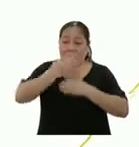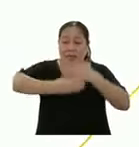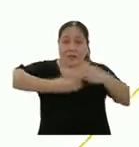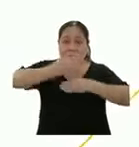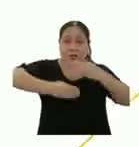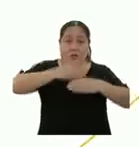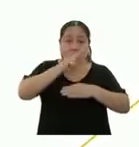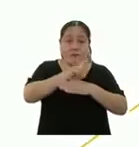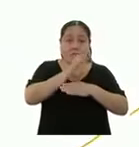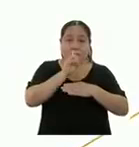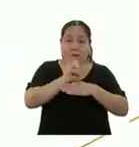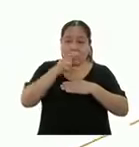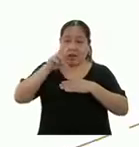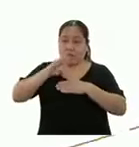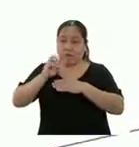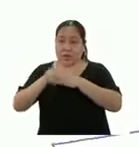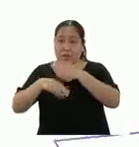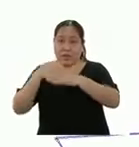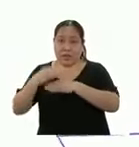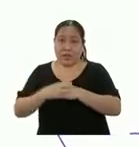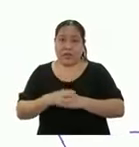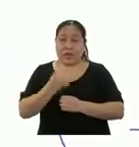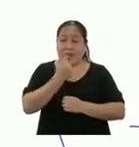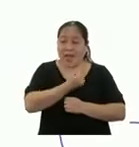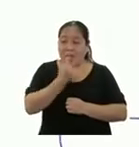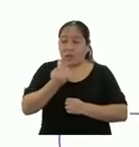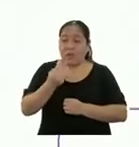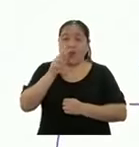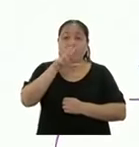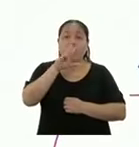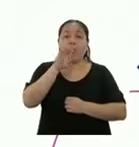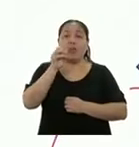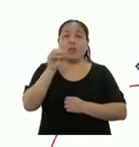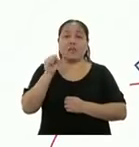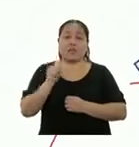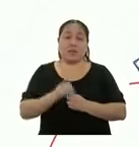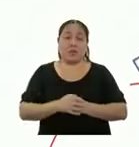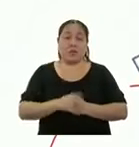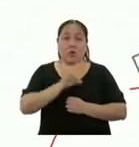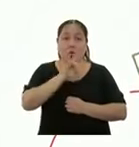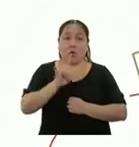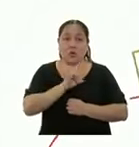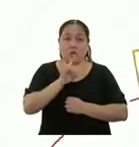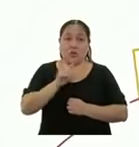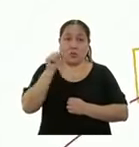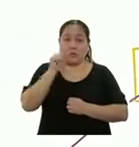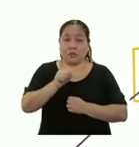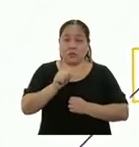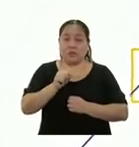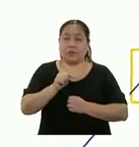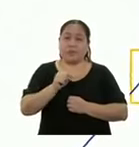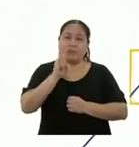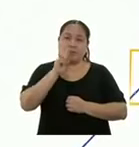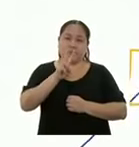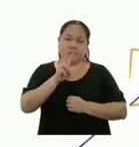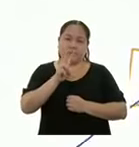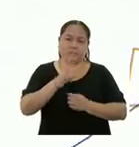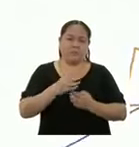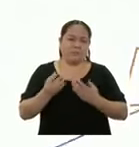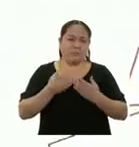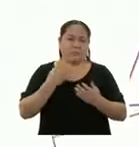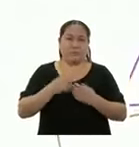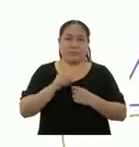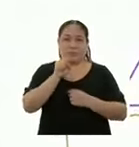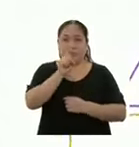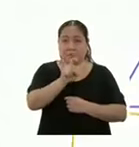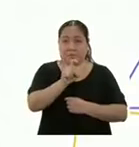metros lineales, cada uno a 300 soles. Usemos estos números para hacer dos operaciones sencillas. Donde X